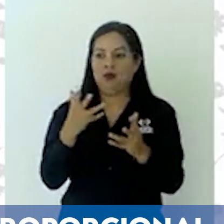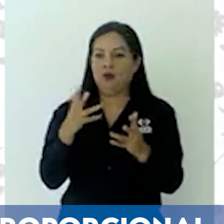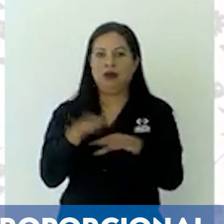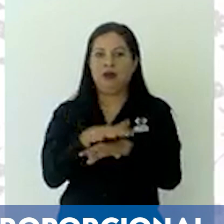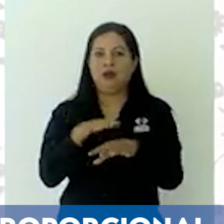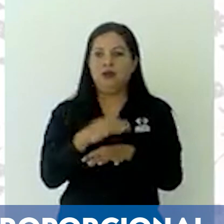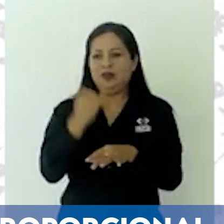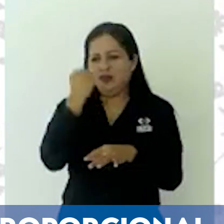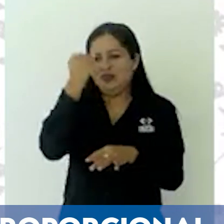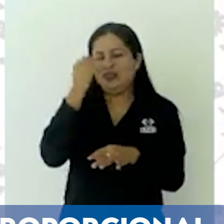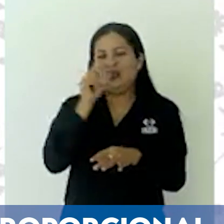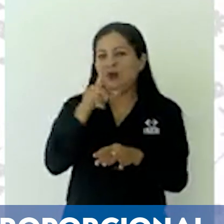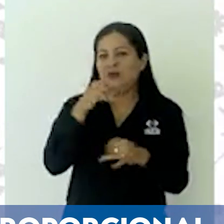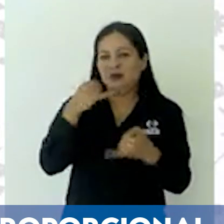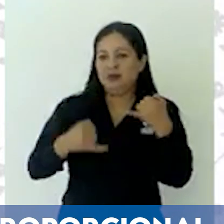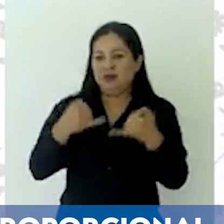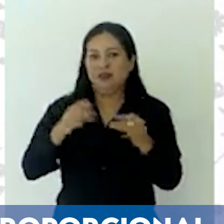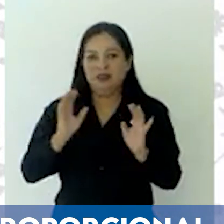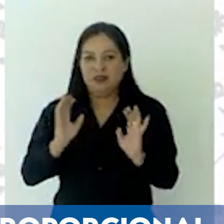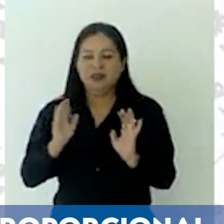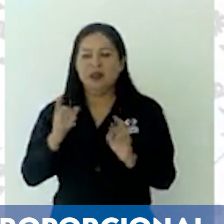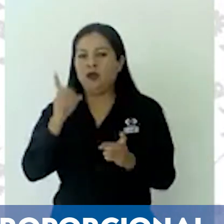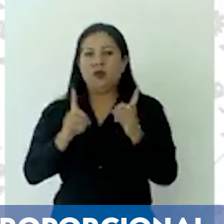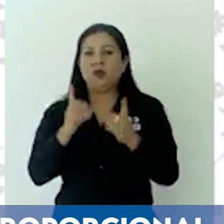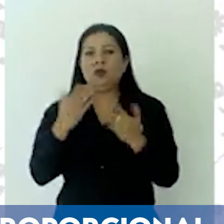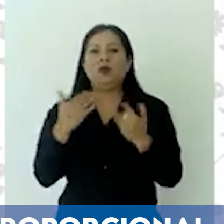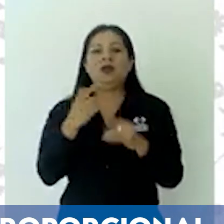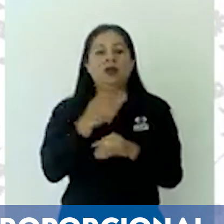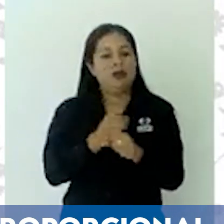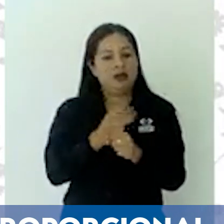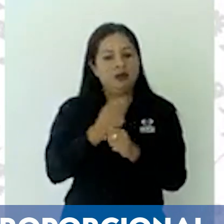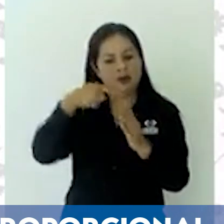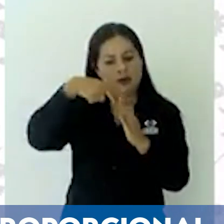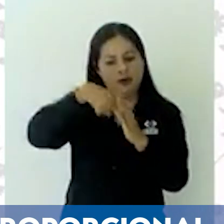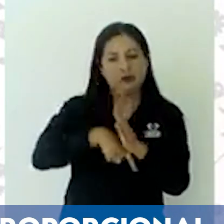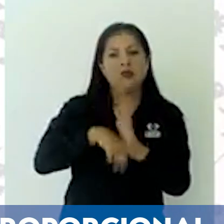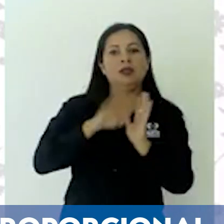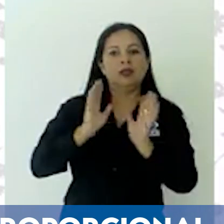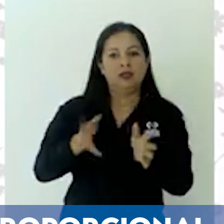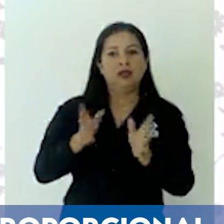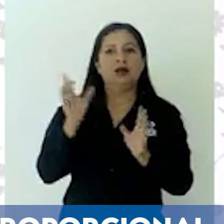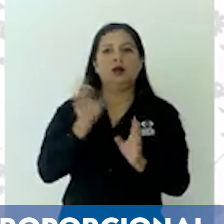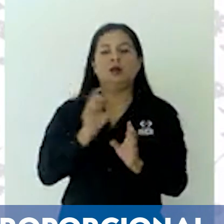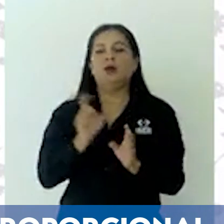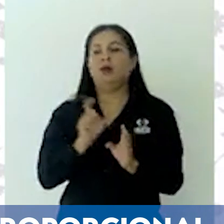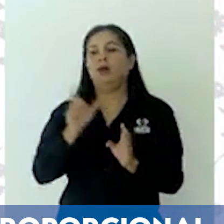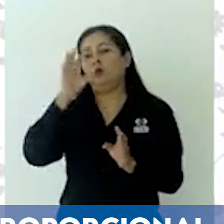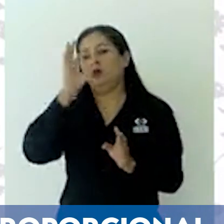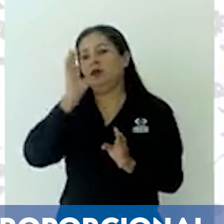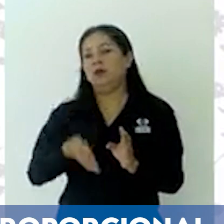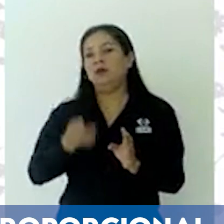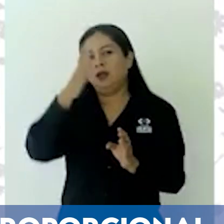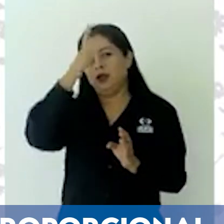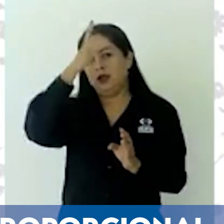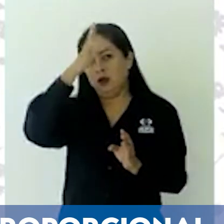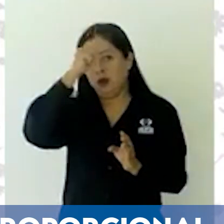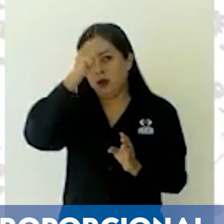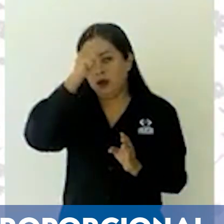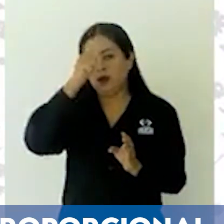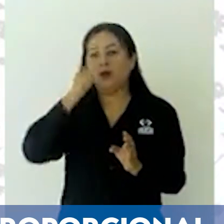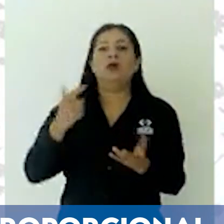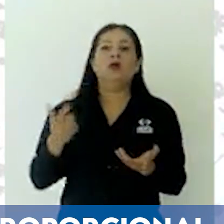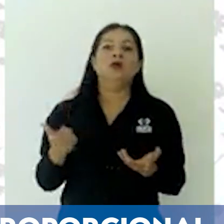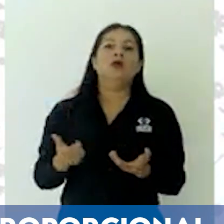Walton. Por parte del Partido Revolucionario Institucional, va la secretaria general, Pilar Vadillo, el presidente estatal,